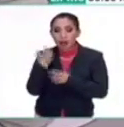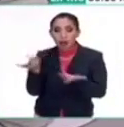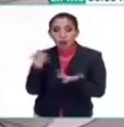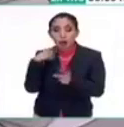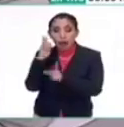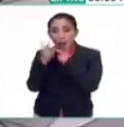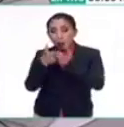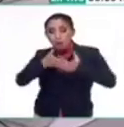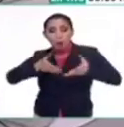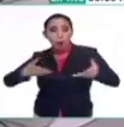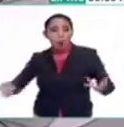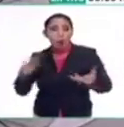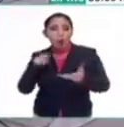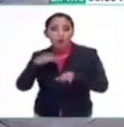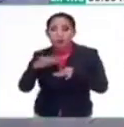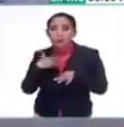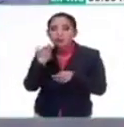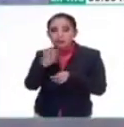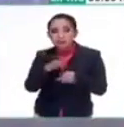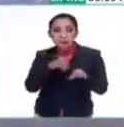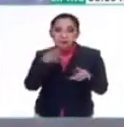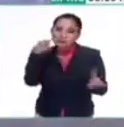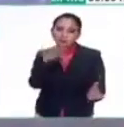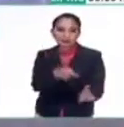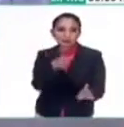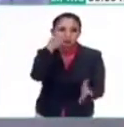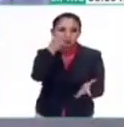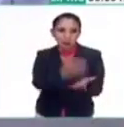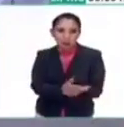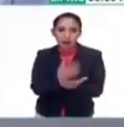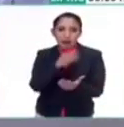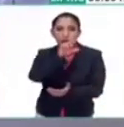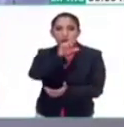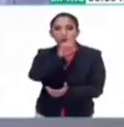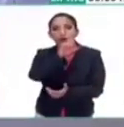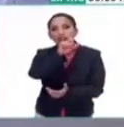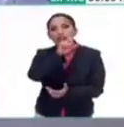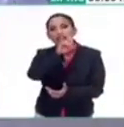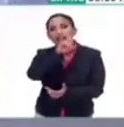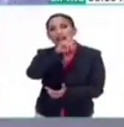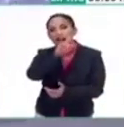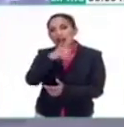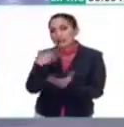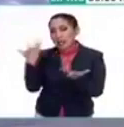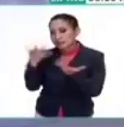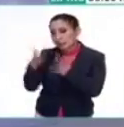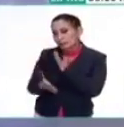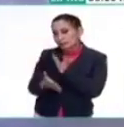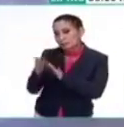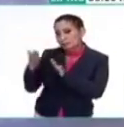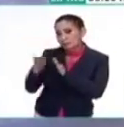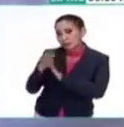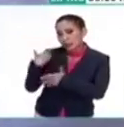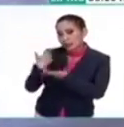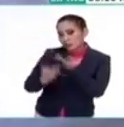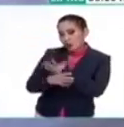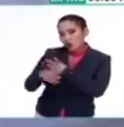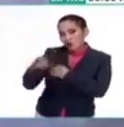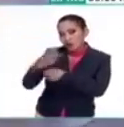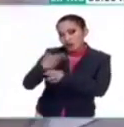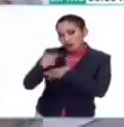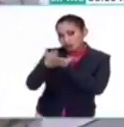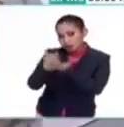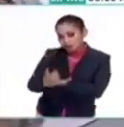agricultura. Por lo tanto, el trabajo fue, esencialmente, la obsidiana y la construcción de utensilios. Ahora,